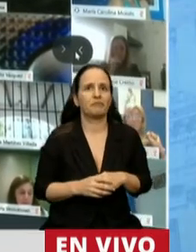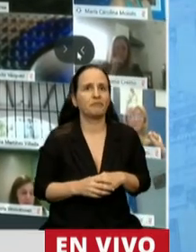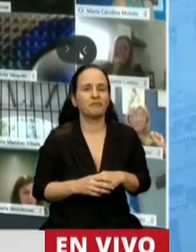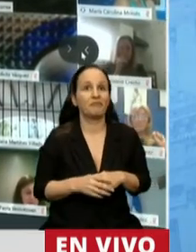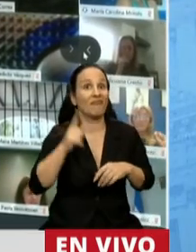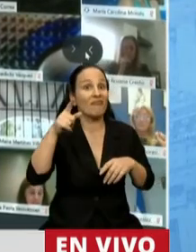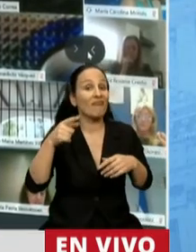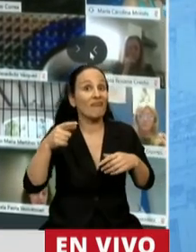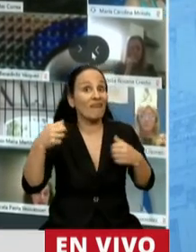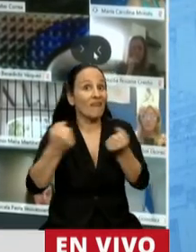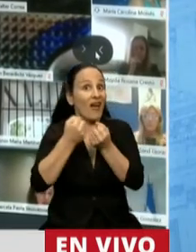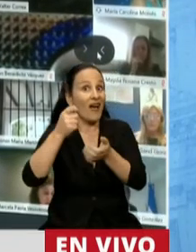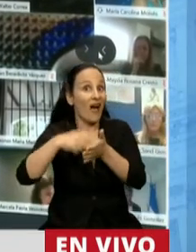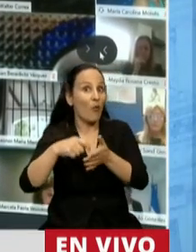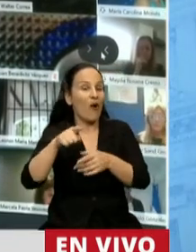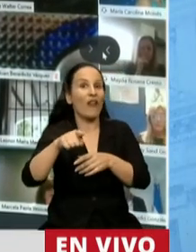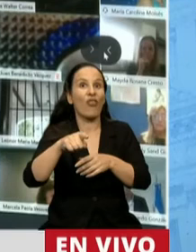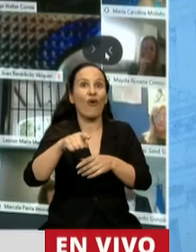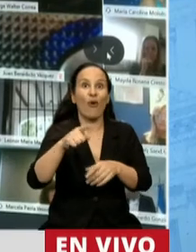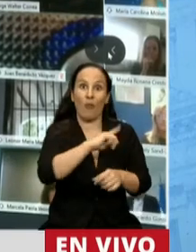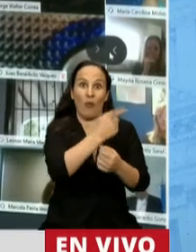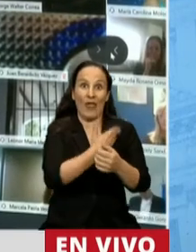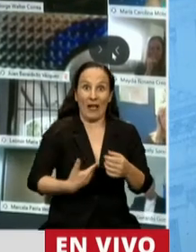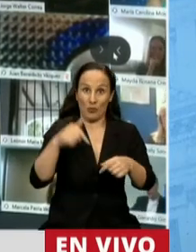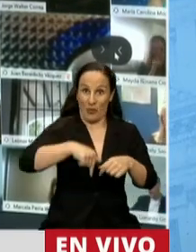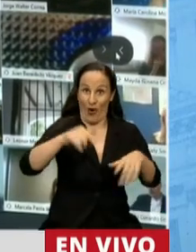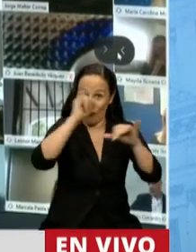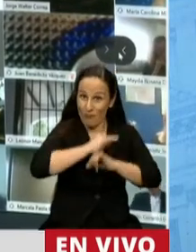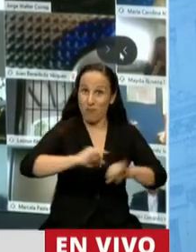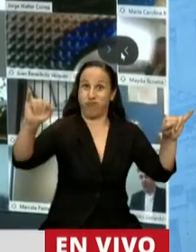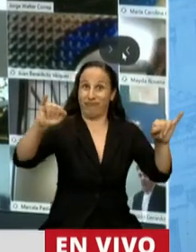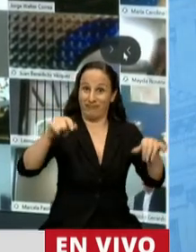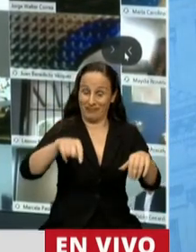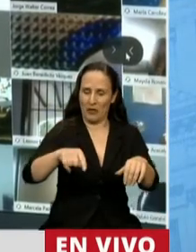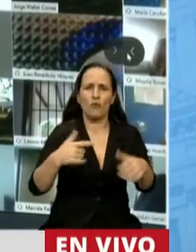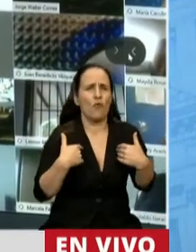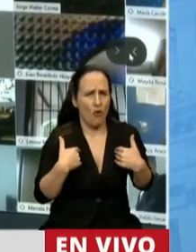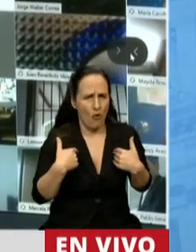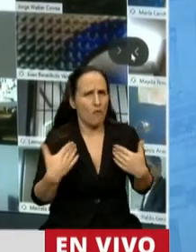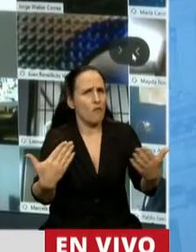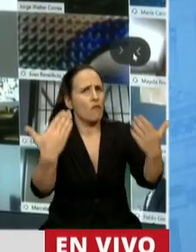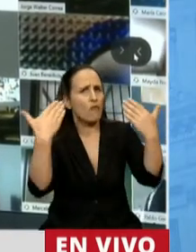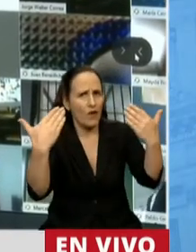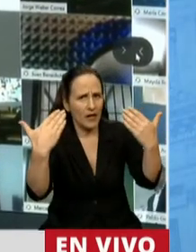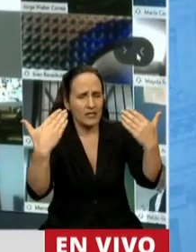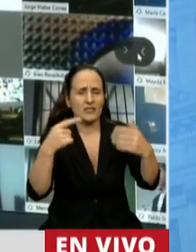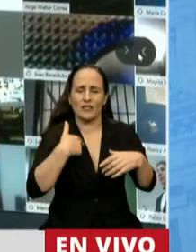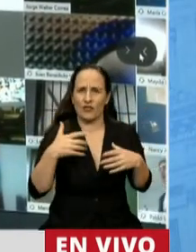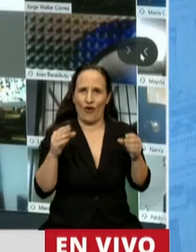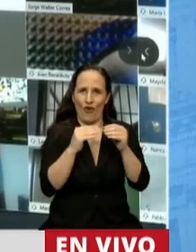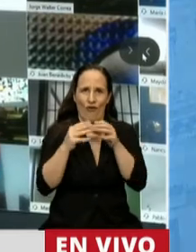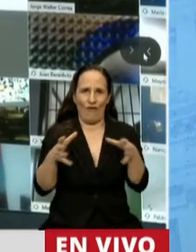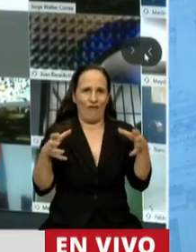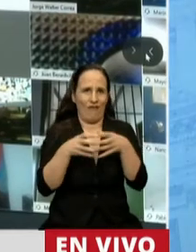ha anunciado hoy el Poder Ejecutivo Nacional, y felicito en nombre de todos mis